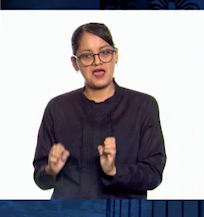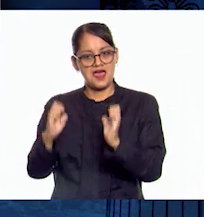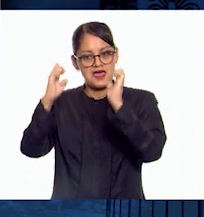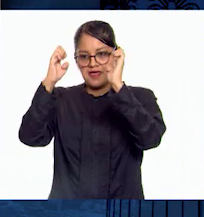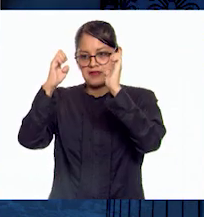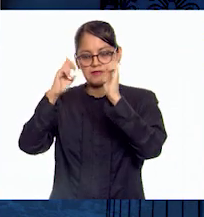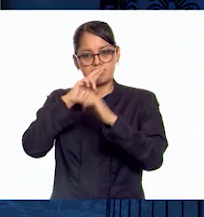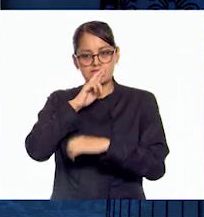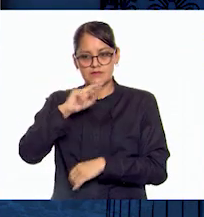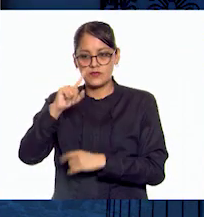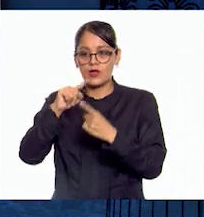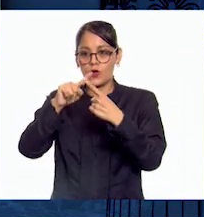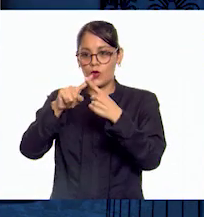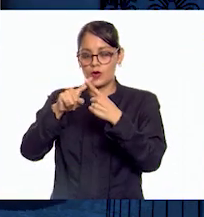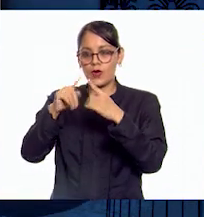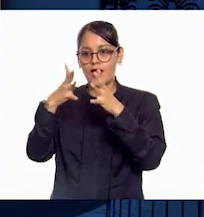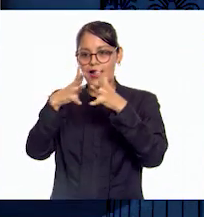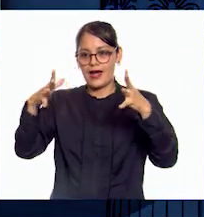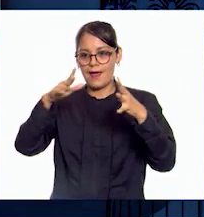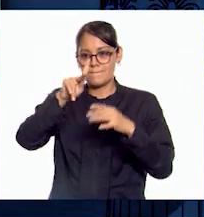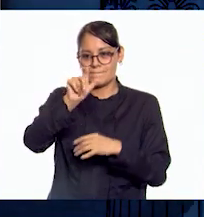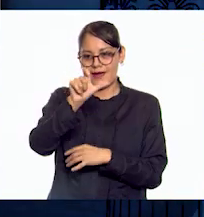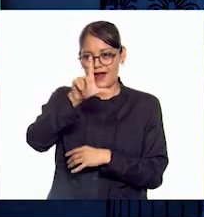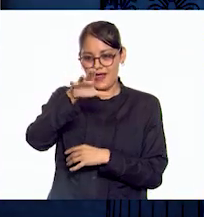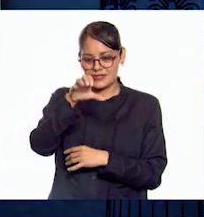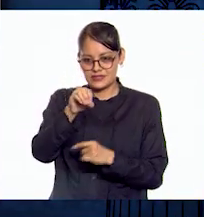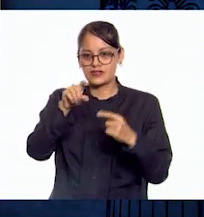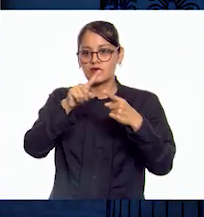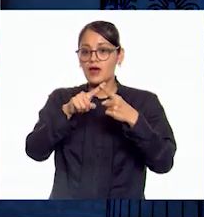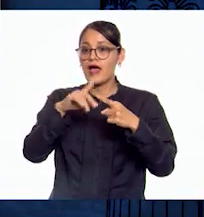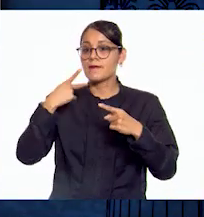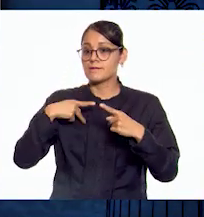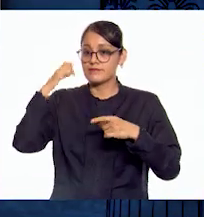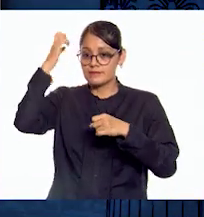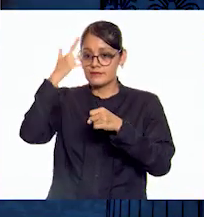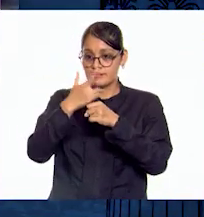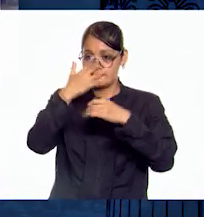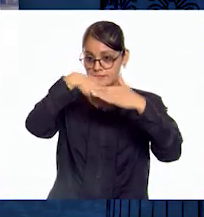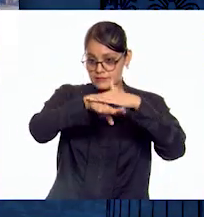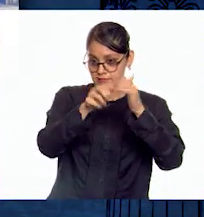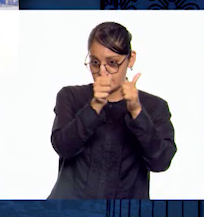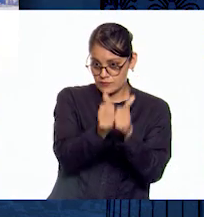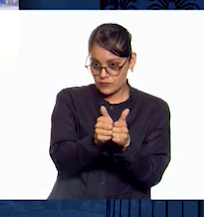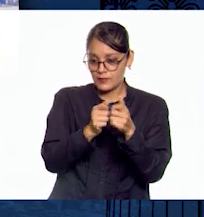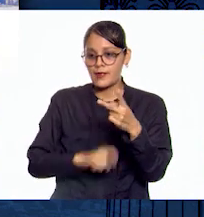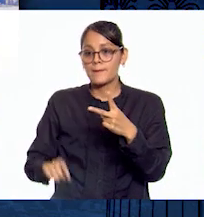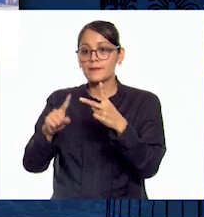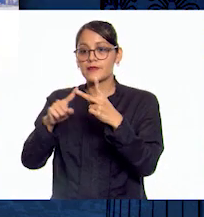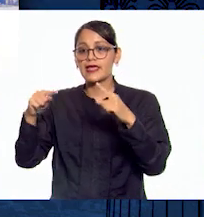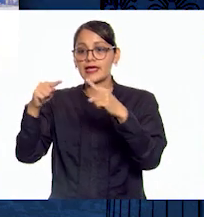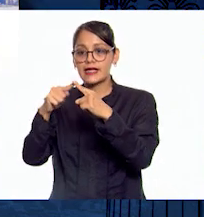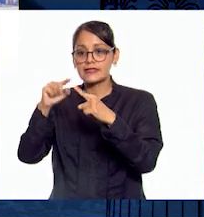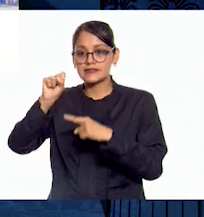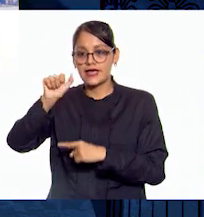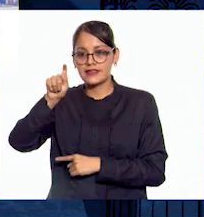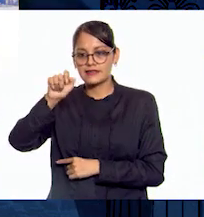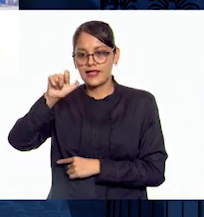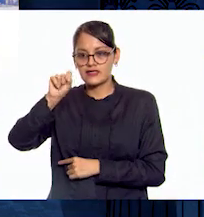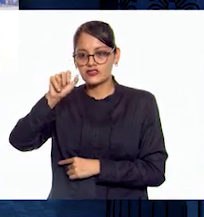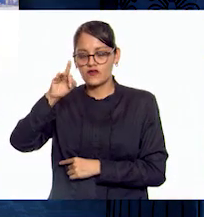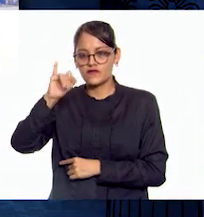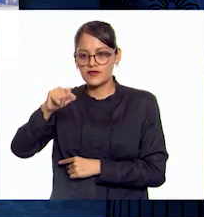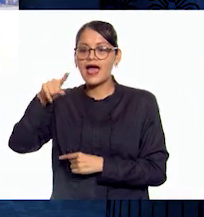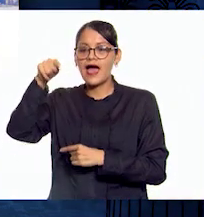El Gran Palacio, sede del poder político del emperador. La Iglesia de Santa Sofía, sede del poder